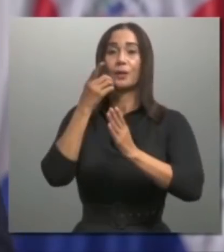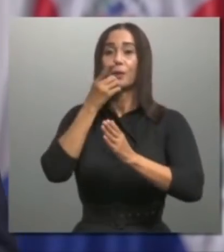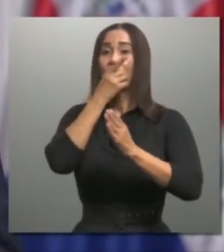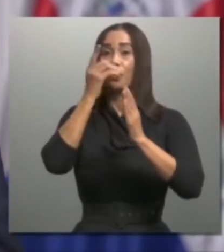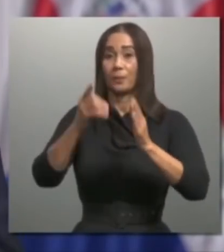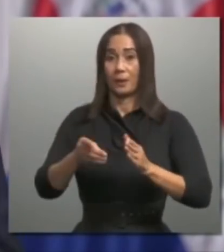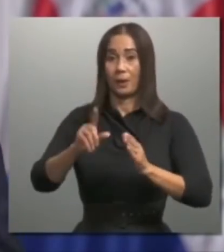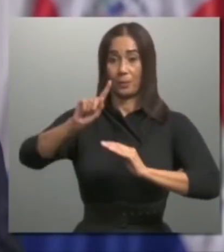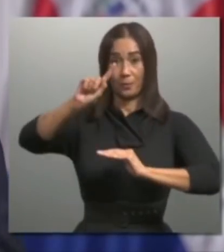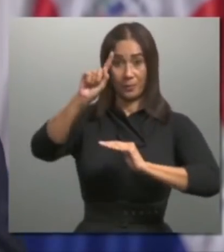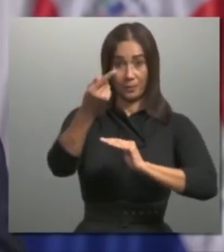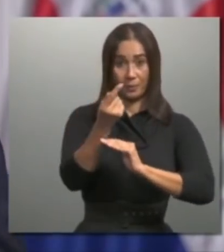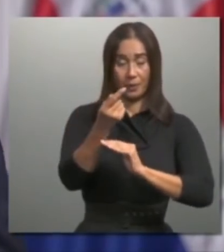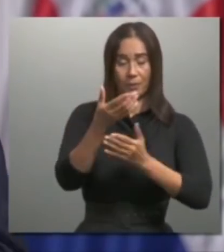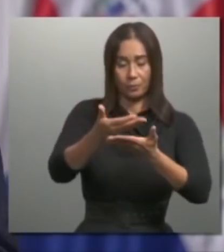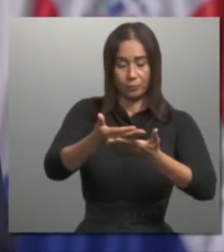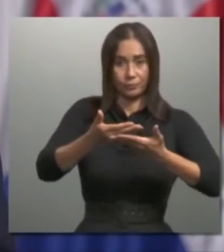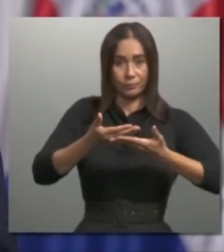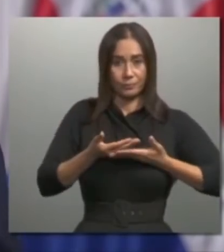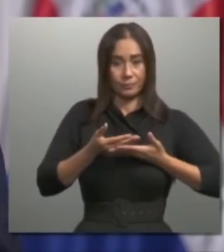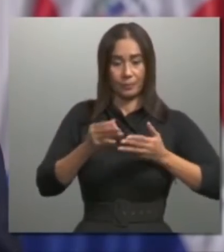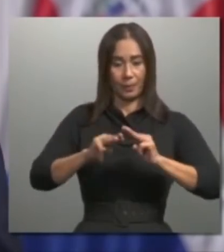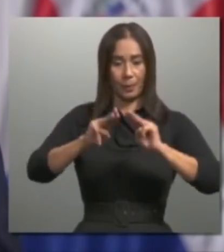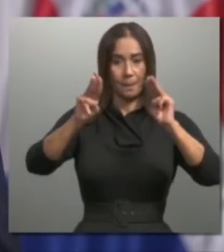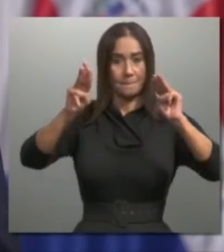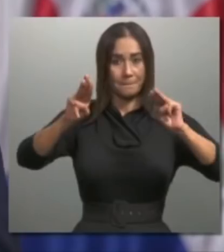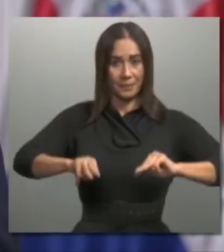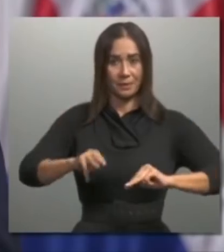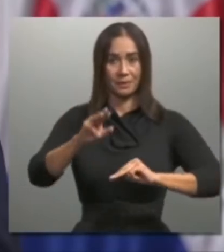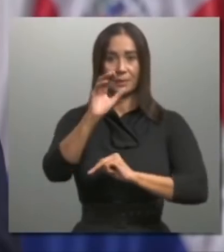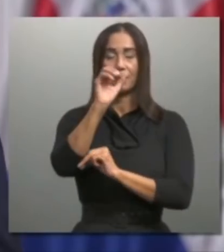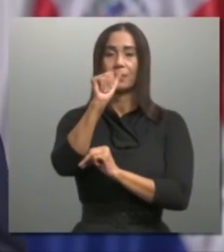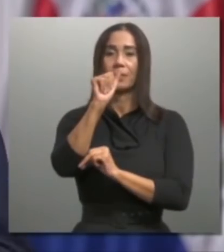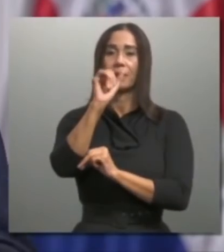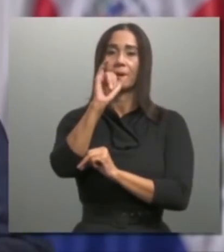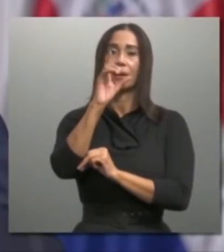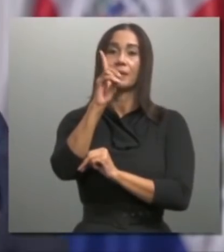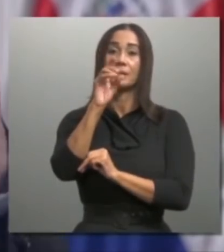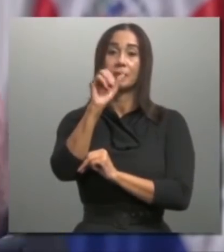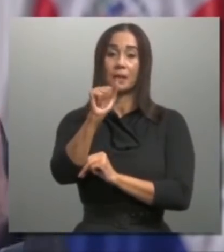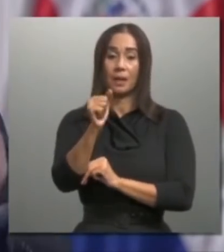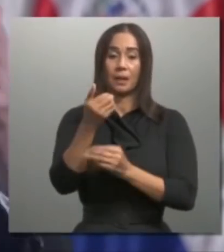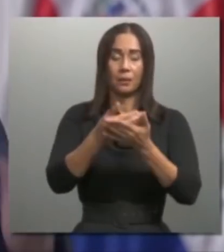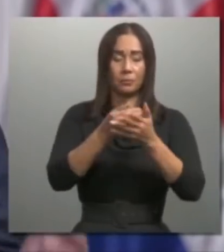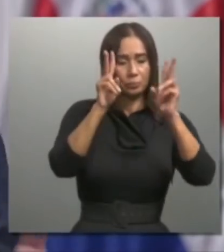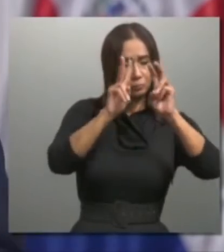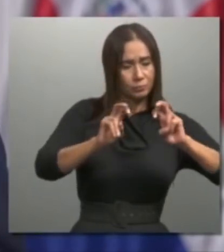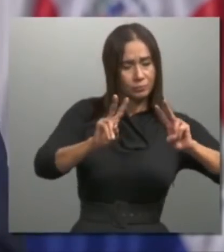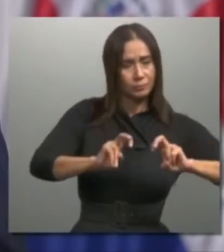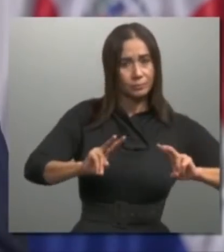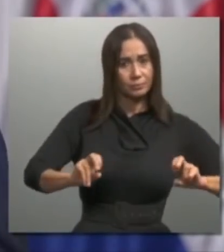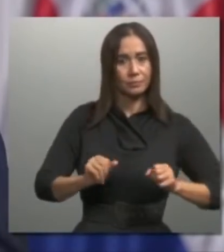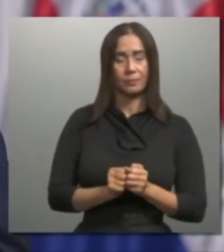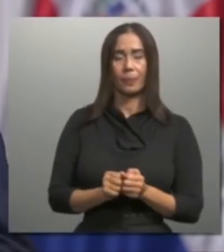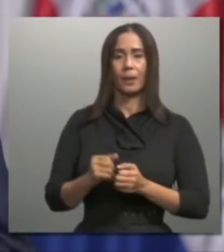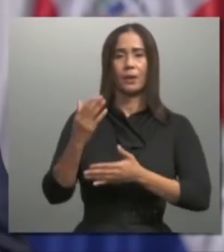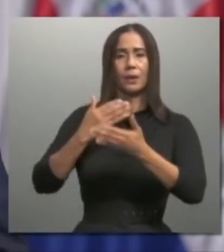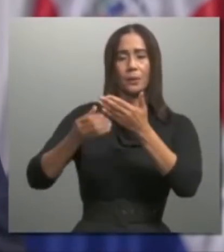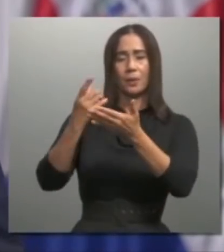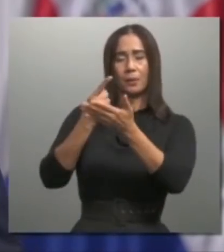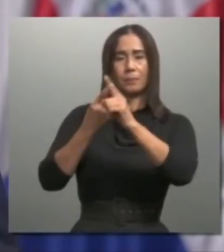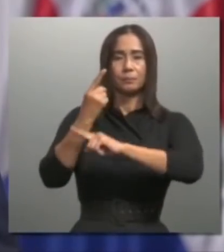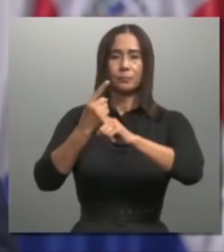Ministerio de Hacienda. En este sentido, deben saber que después de meses de licitación y estudios, el pasado